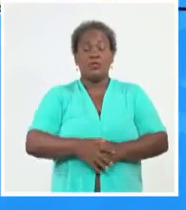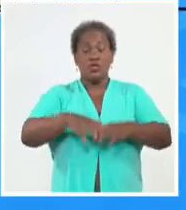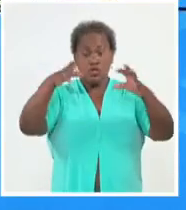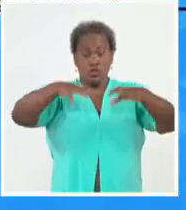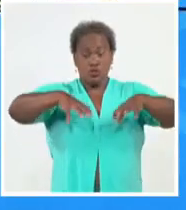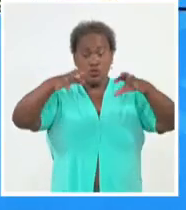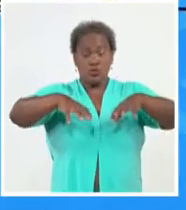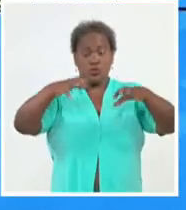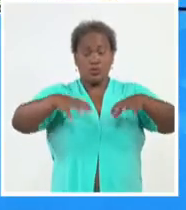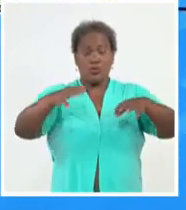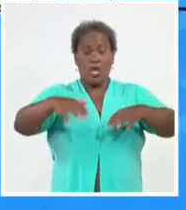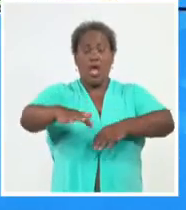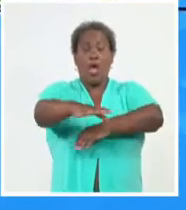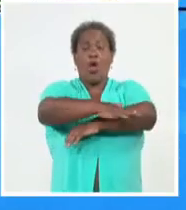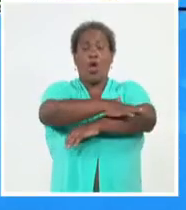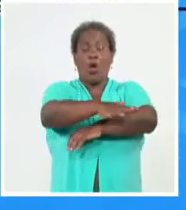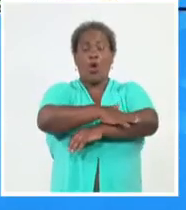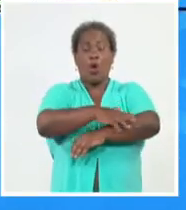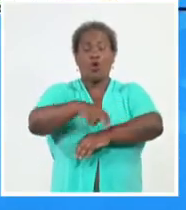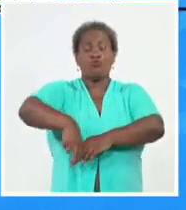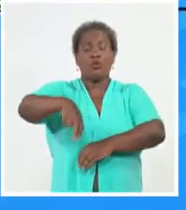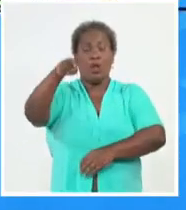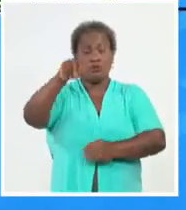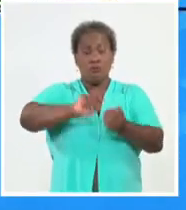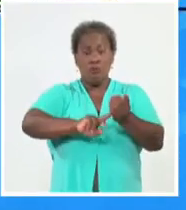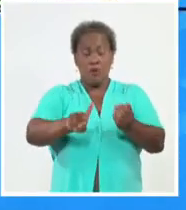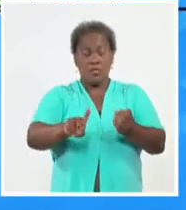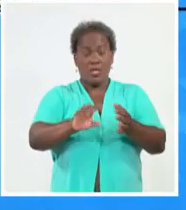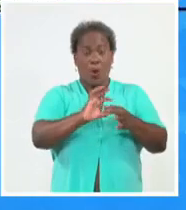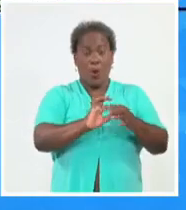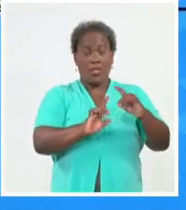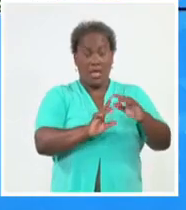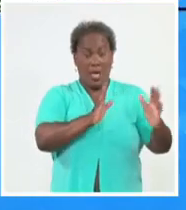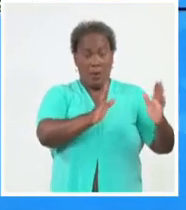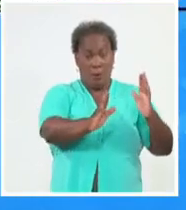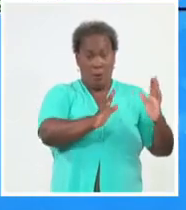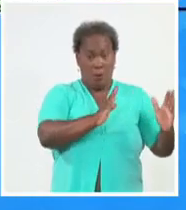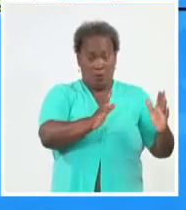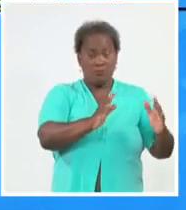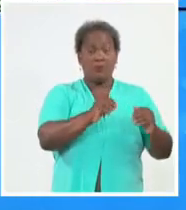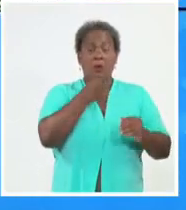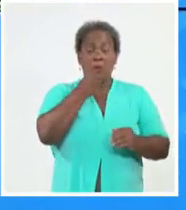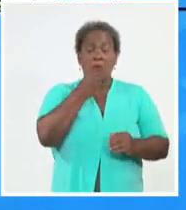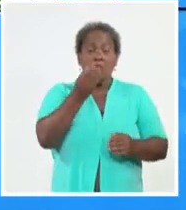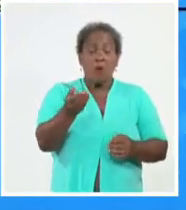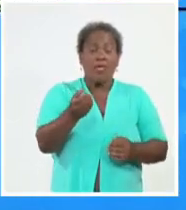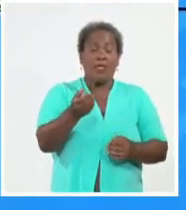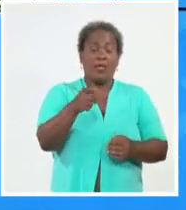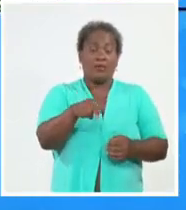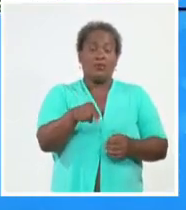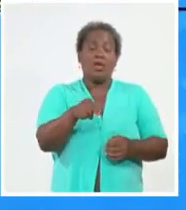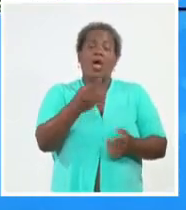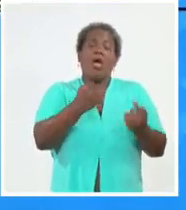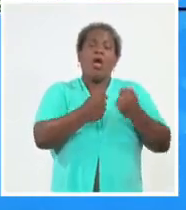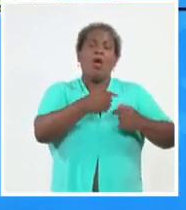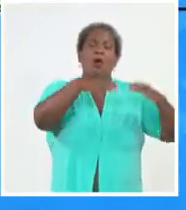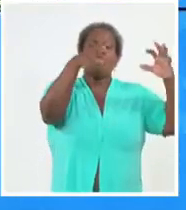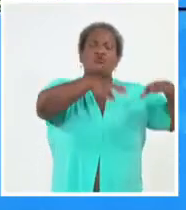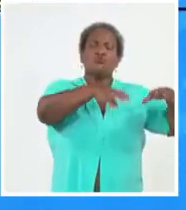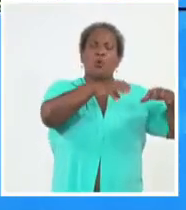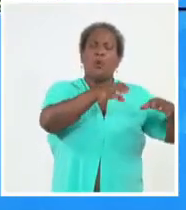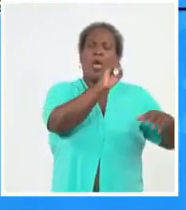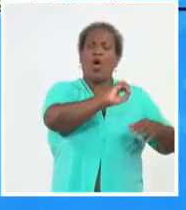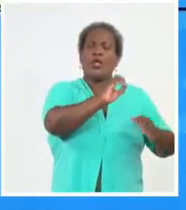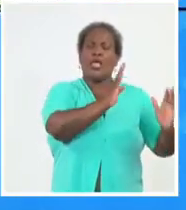la costa norte de Holguín. También de la provincia de Guantánamo. El macizo Zahua-Baracoa pudiera tener alguna lluvia. El resto del territorio